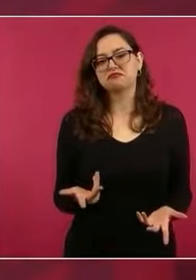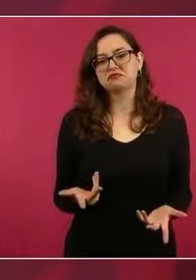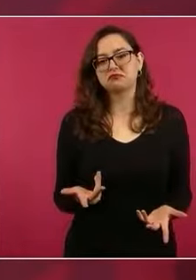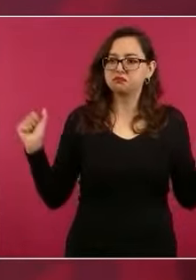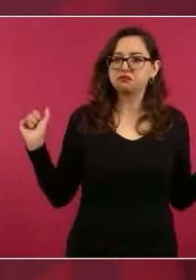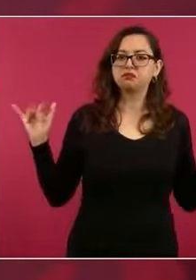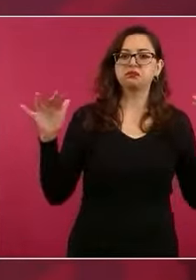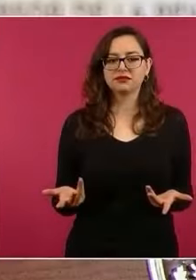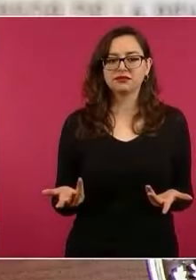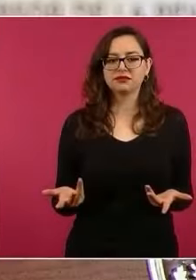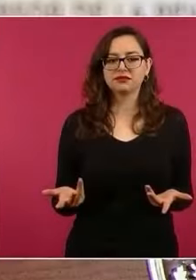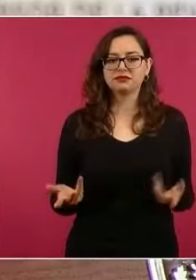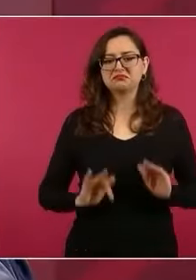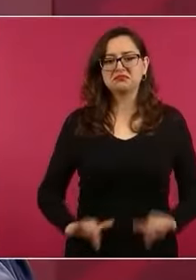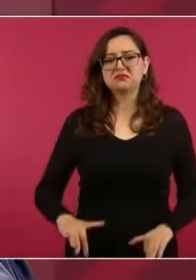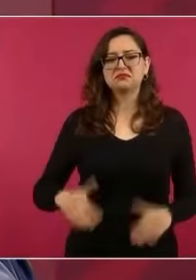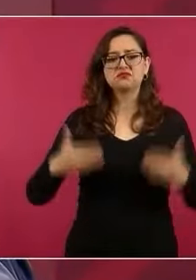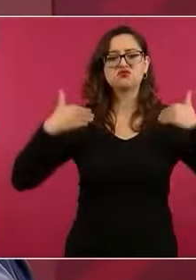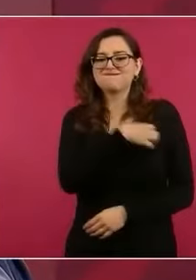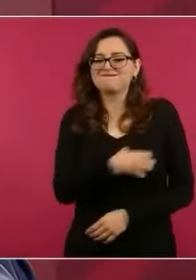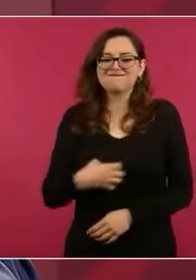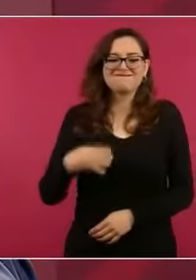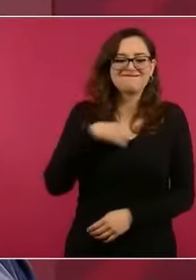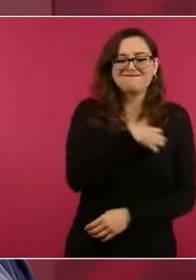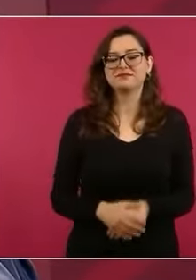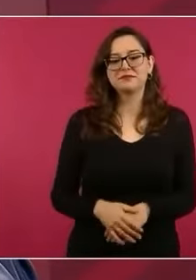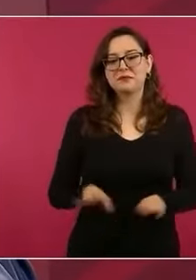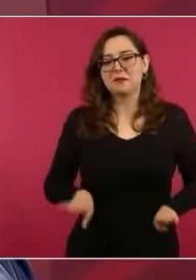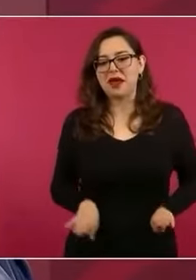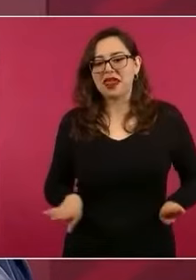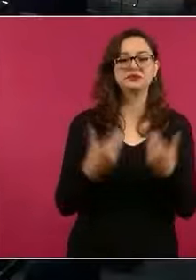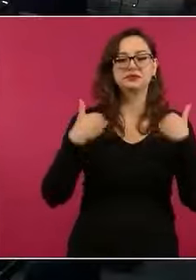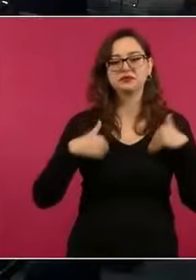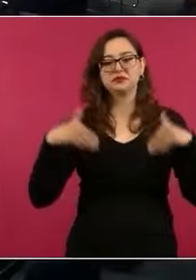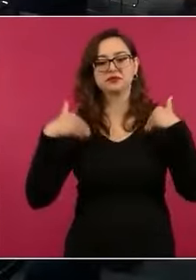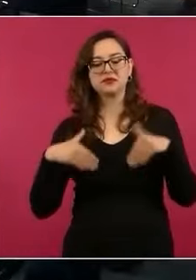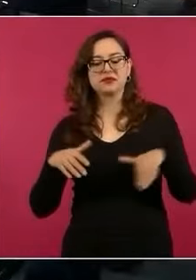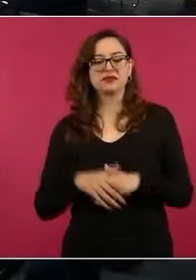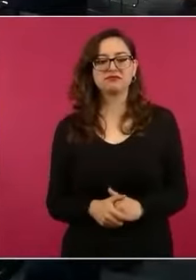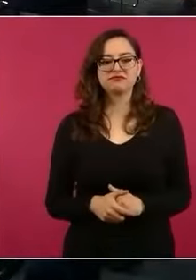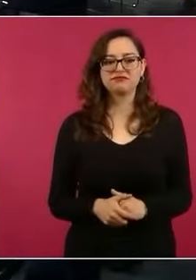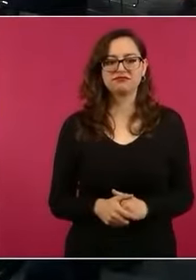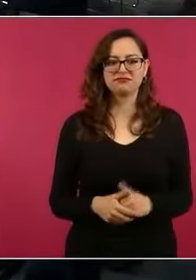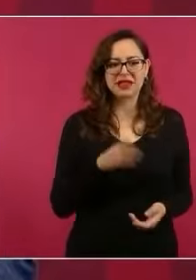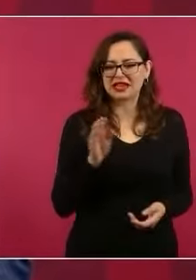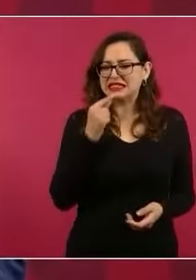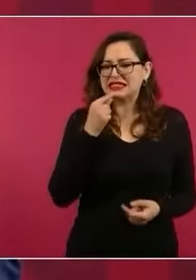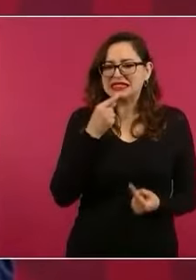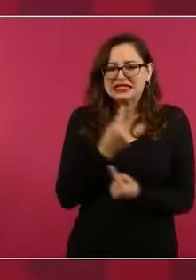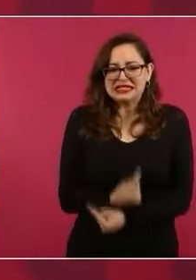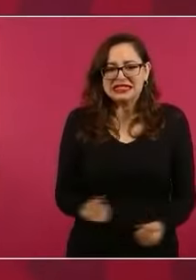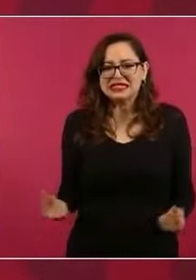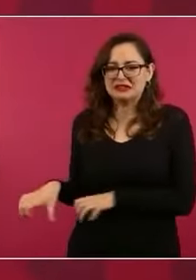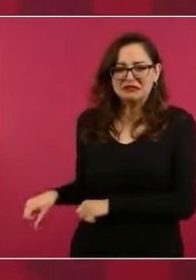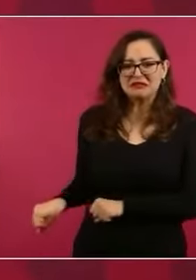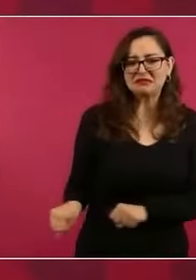de diversión, de música, la gente va a eso, contentos. Las parejas, hasta familias. Y me decía Beatriz, ¿y por qué traen a los niños? Yo no, porque